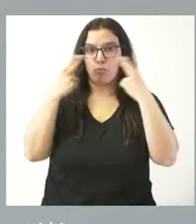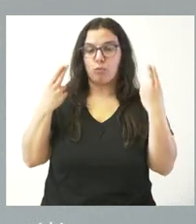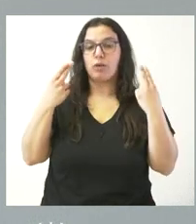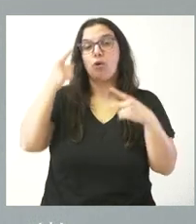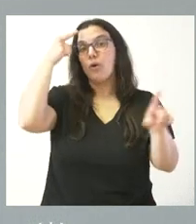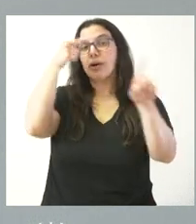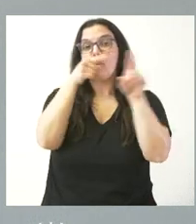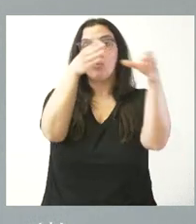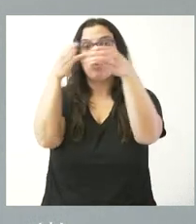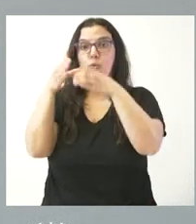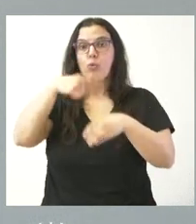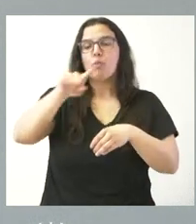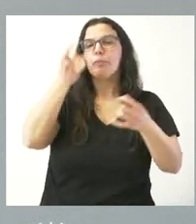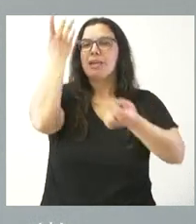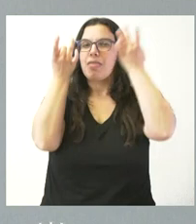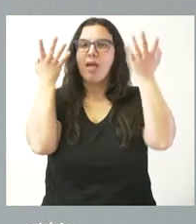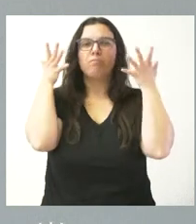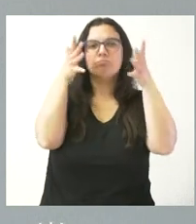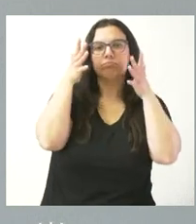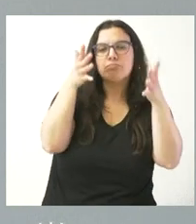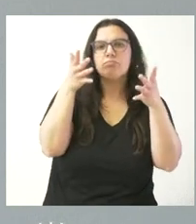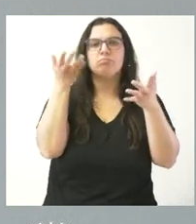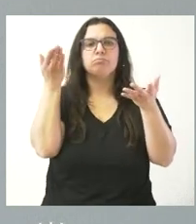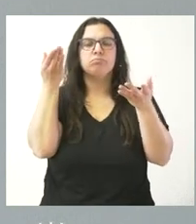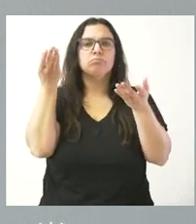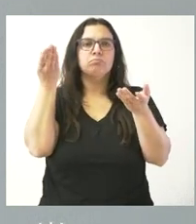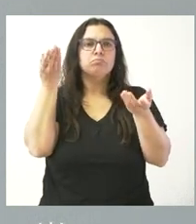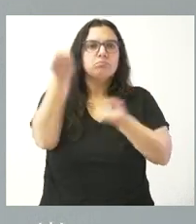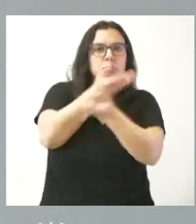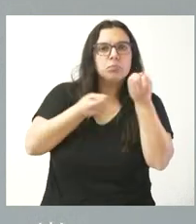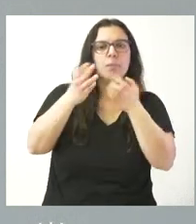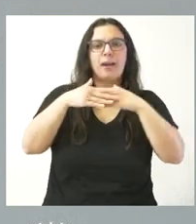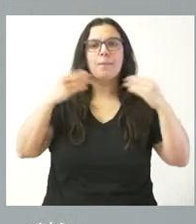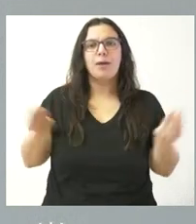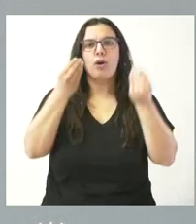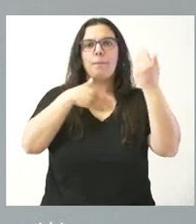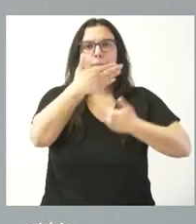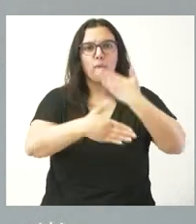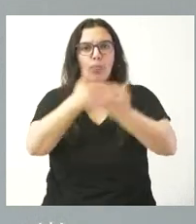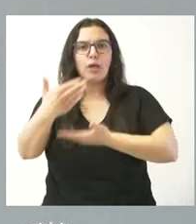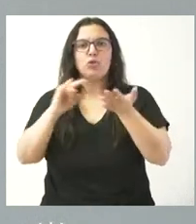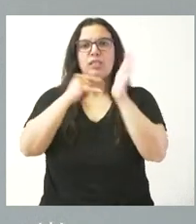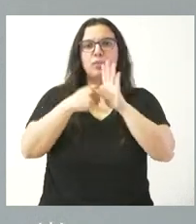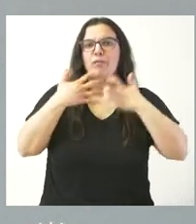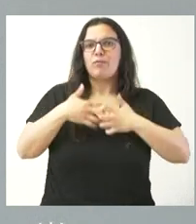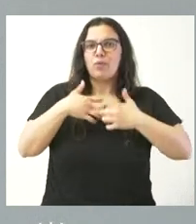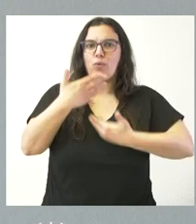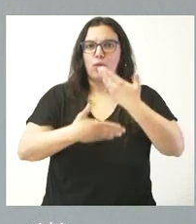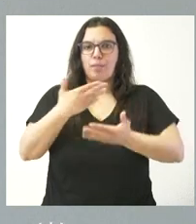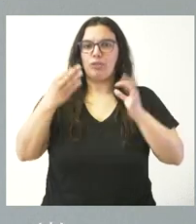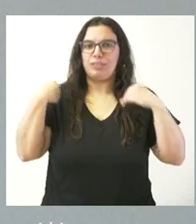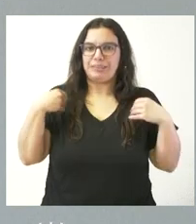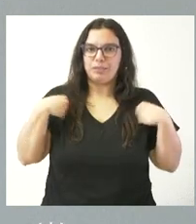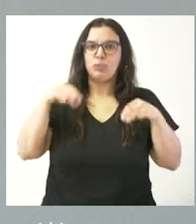es dar ideas, sugerencias y aportaciones para la mejora de los procesos, de los procedimientos y los sistemas de funcionamiento de los servicios públicos de la